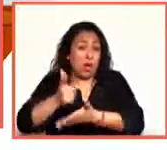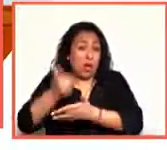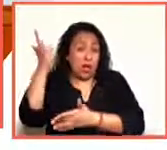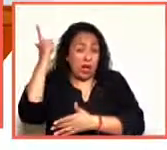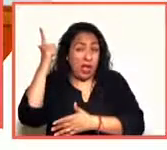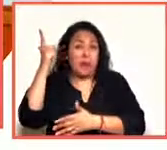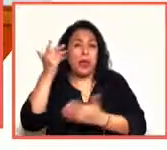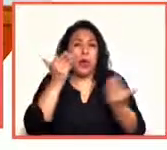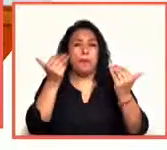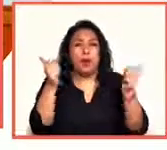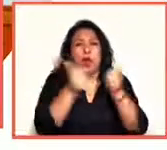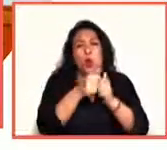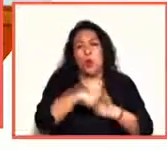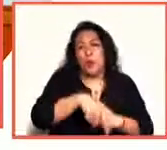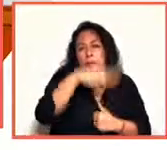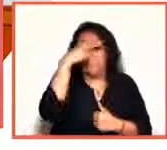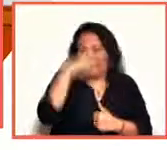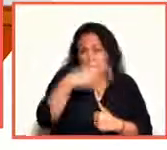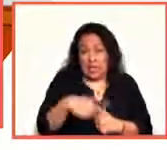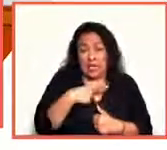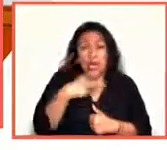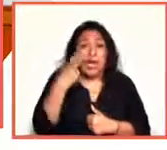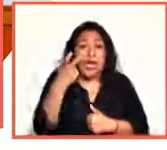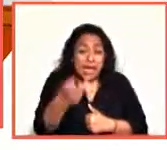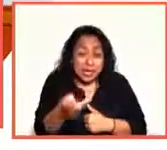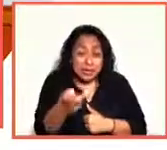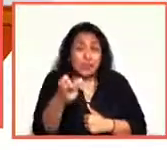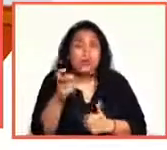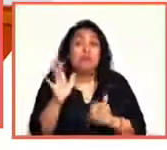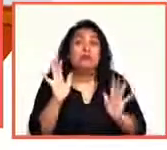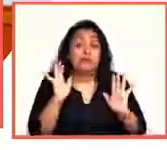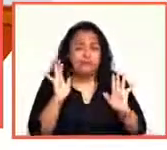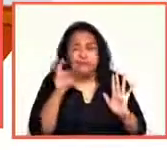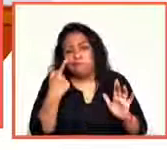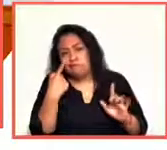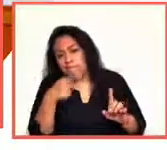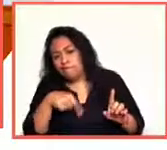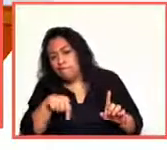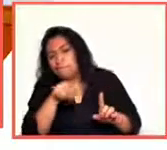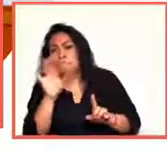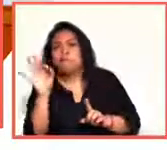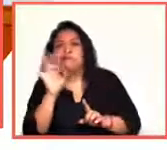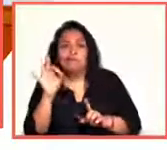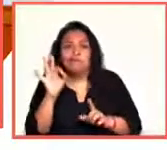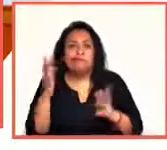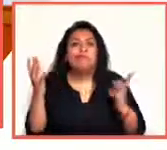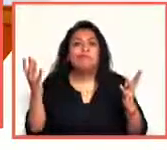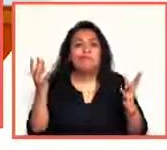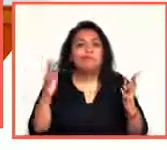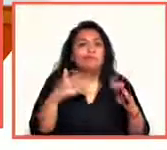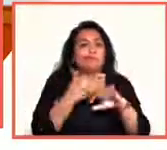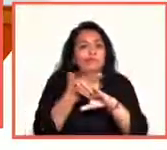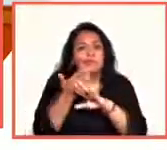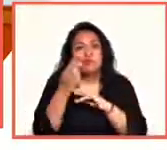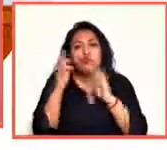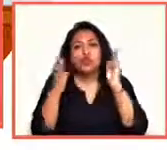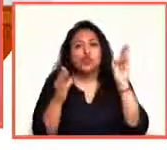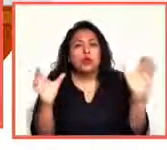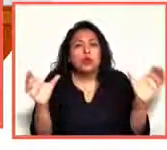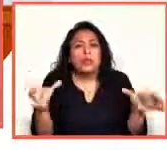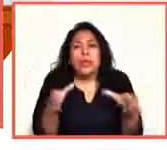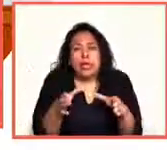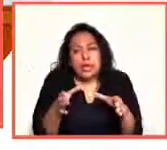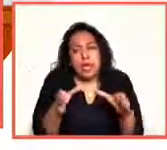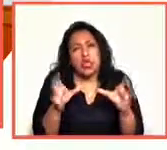en México. Esto lo estaban visualizando que podrían impactar en pequeños museos de manera particular o